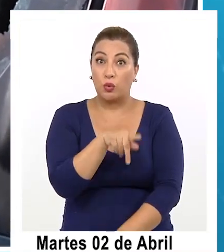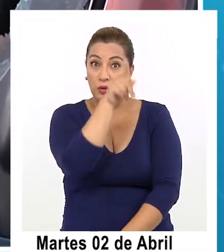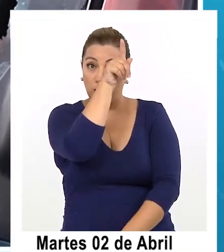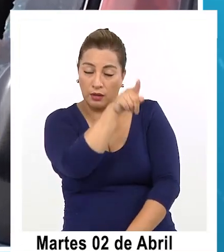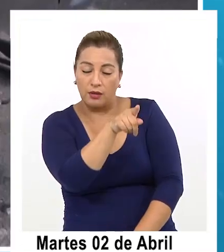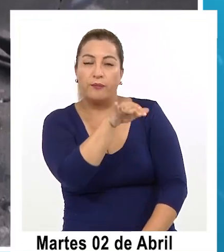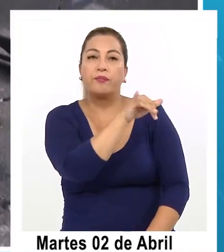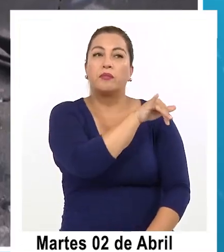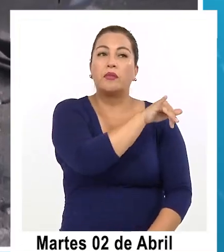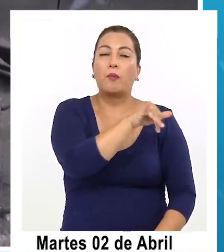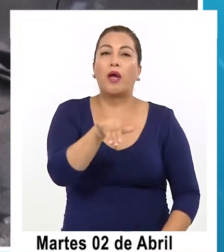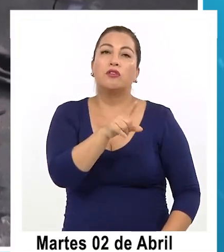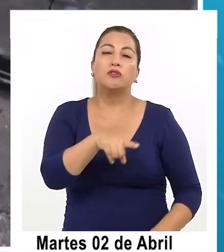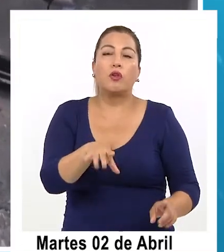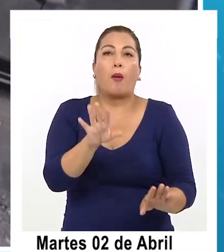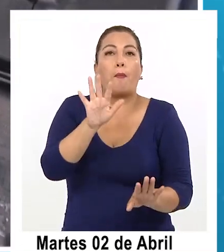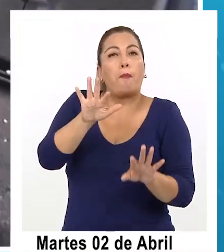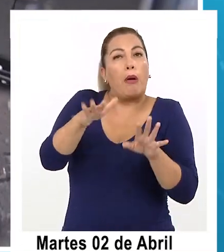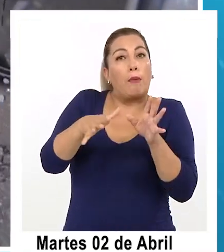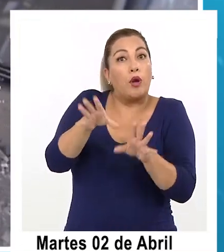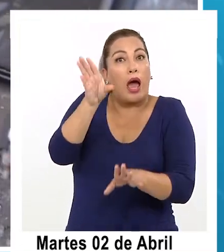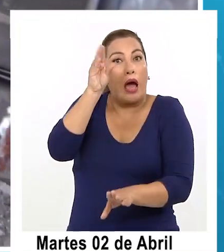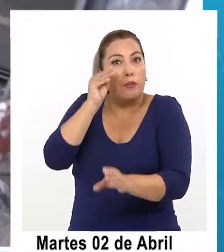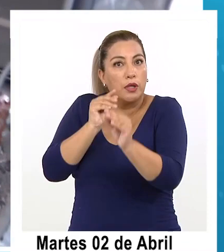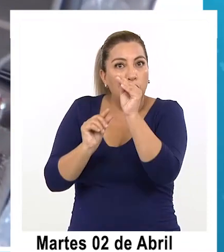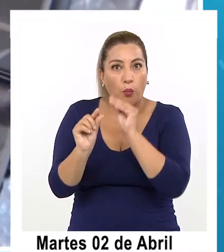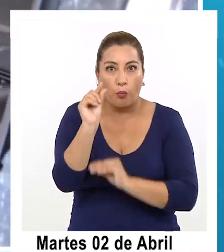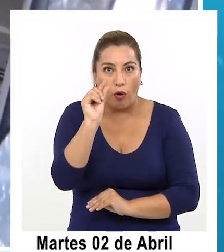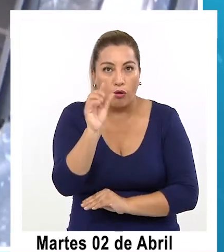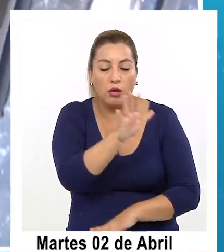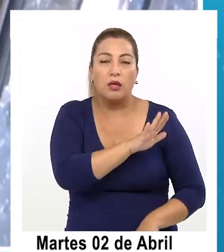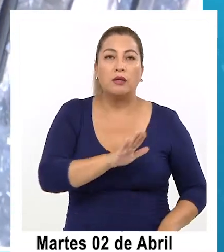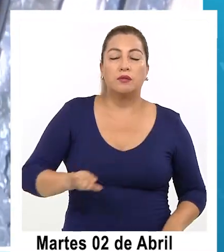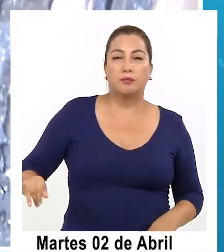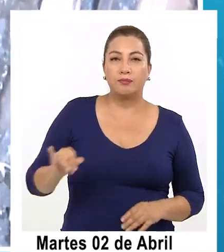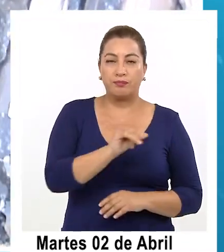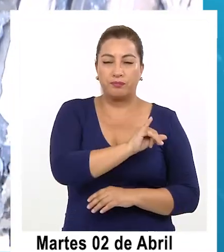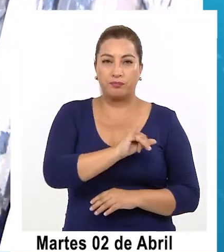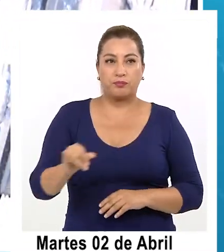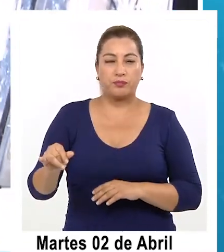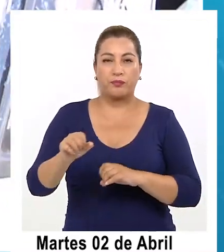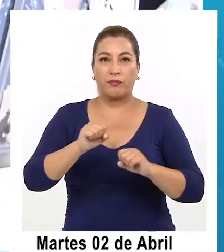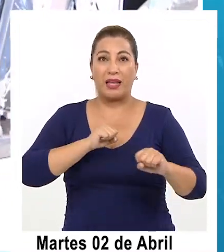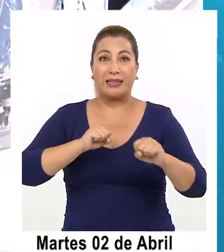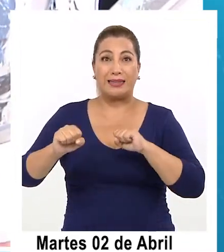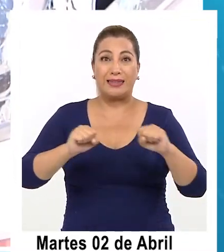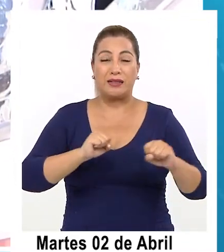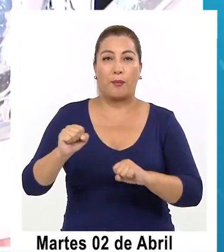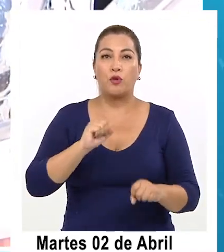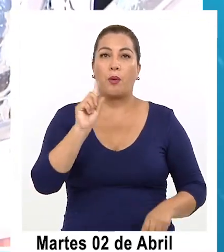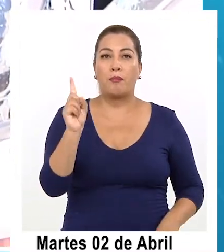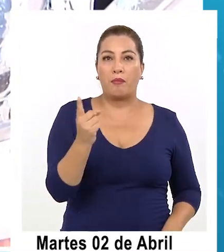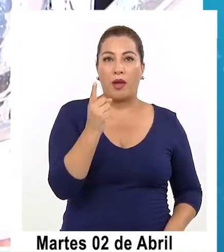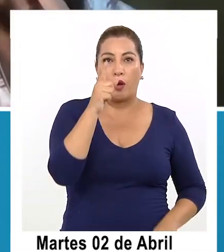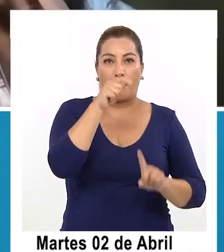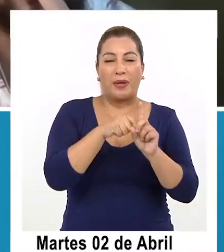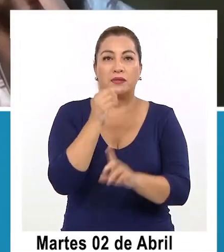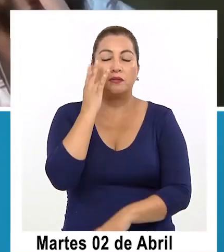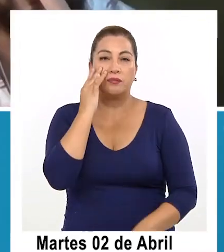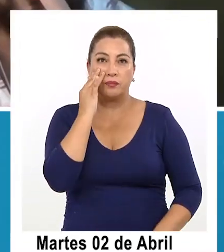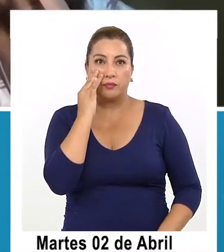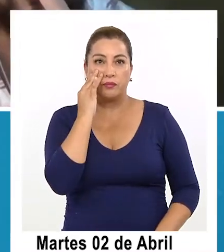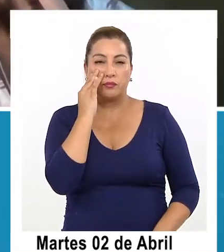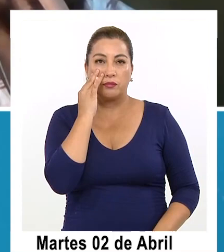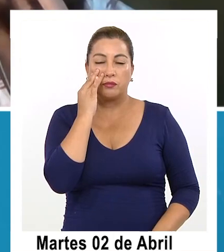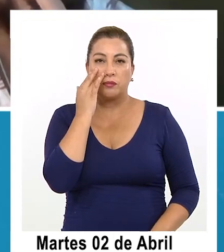algo algo ya de aprendizaje ya sin embargo ese evento que ocurrió el primero de abril ocurrió a un